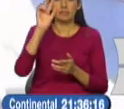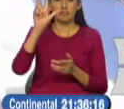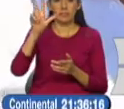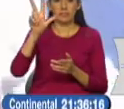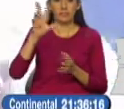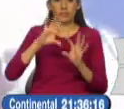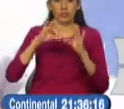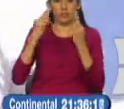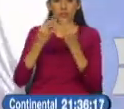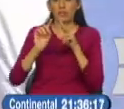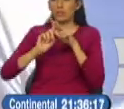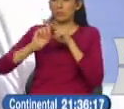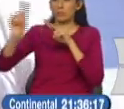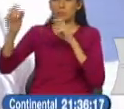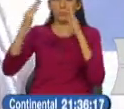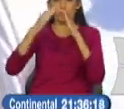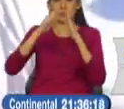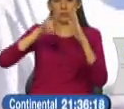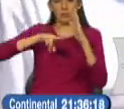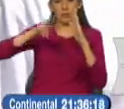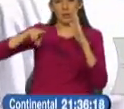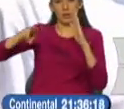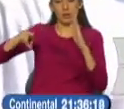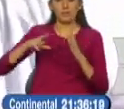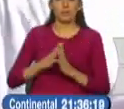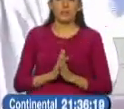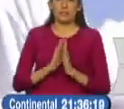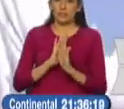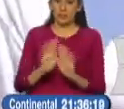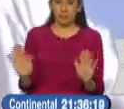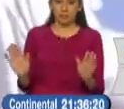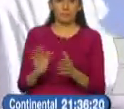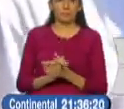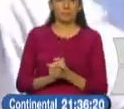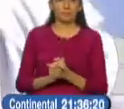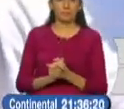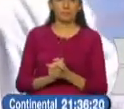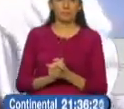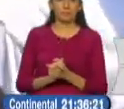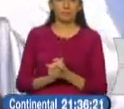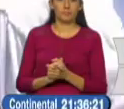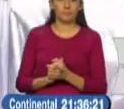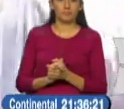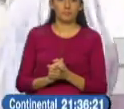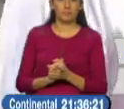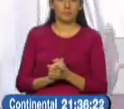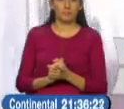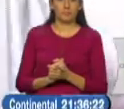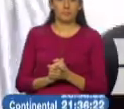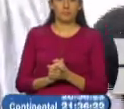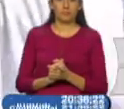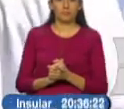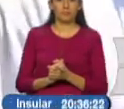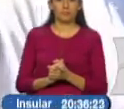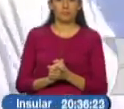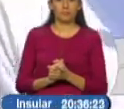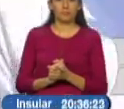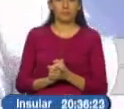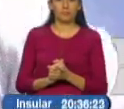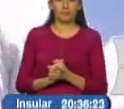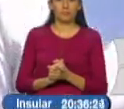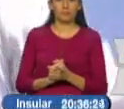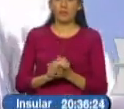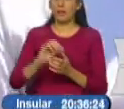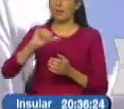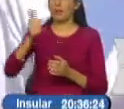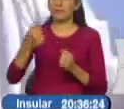ciudad de Jipijapa, están en el albergue de la Escuela Francisca Vera Robles y totalmente aislados. ¿Y a mí que hay intervenir ya? Sí, ese